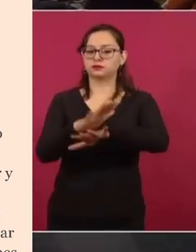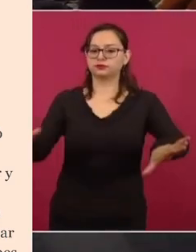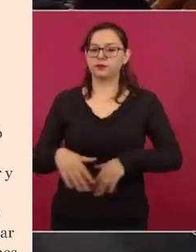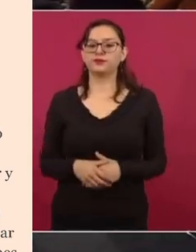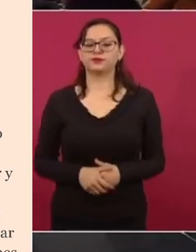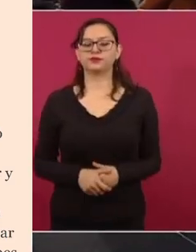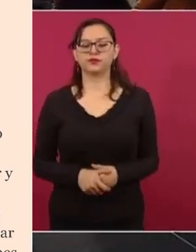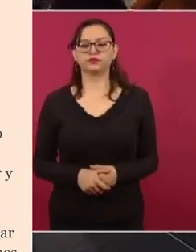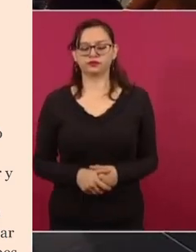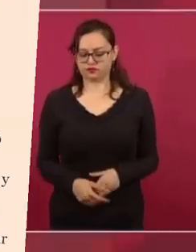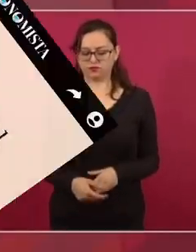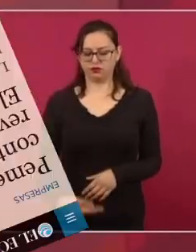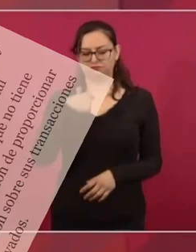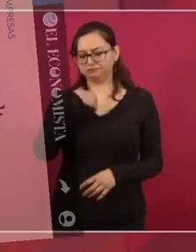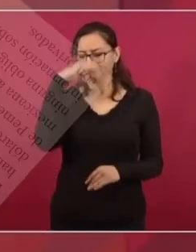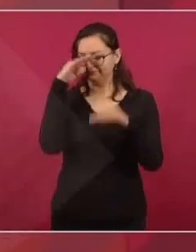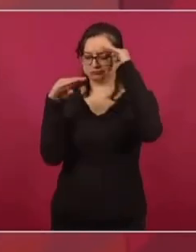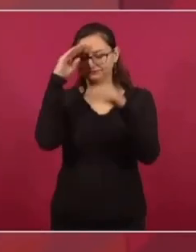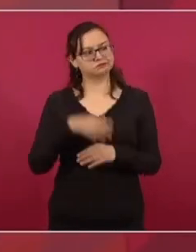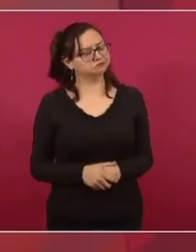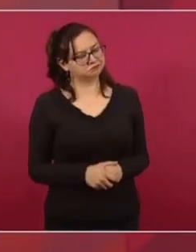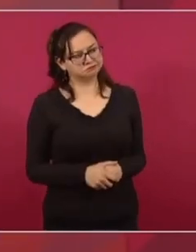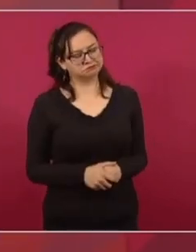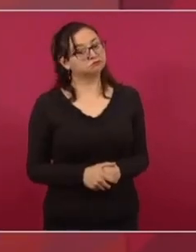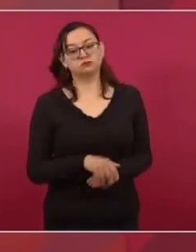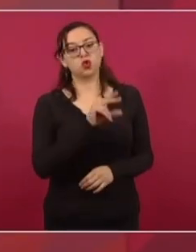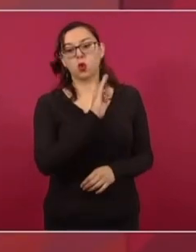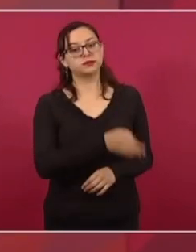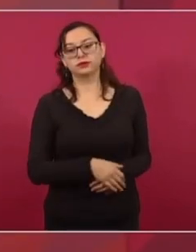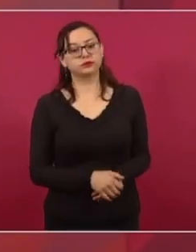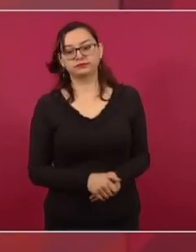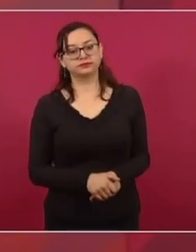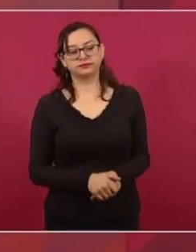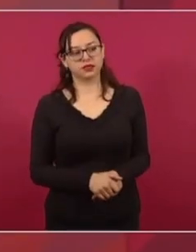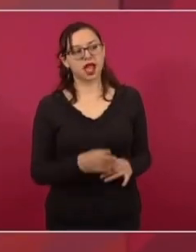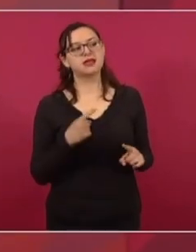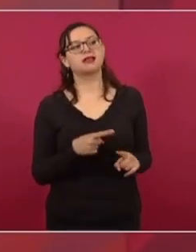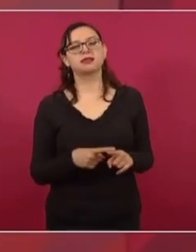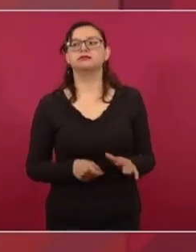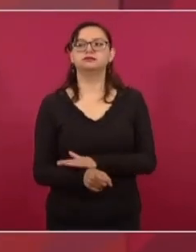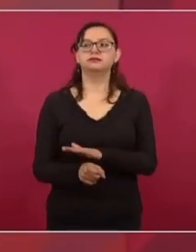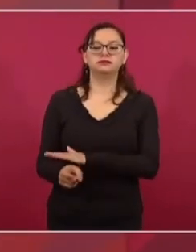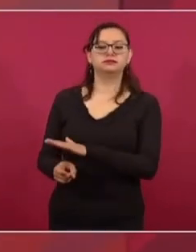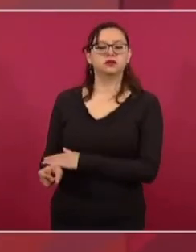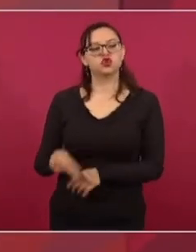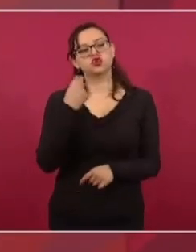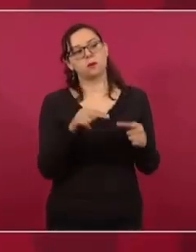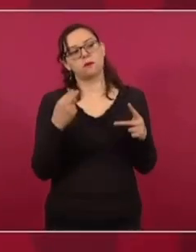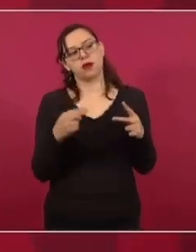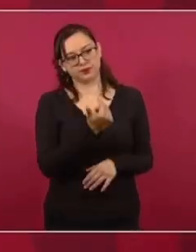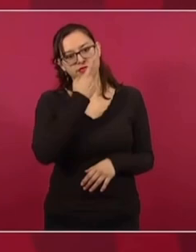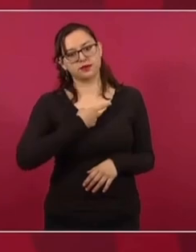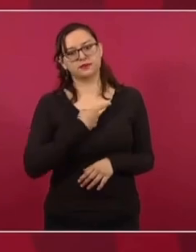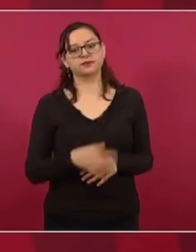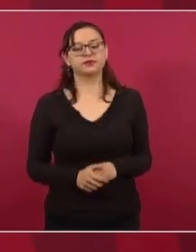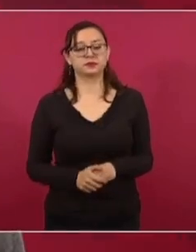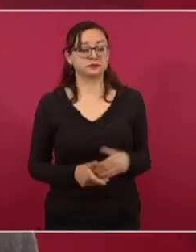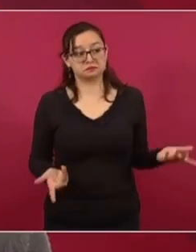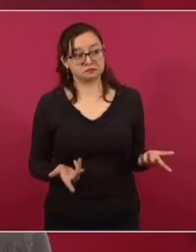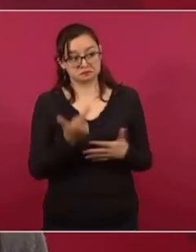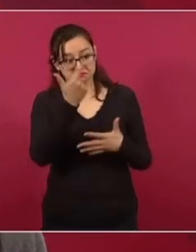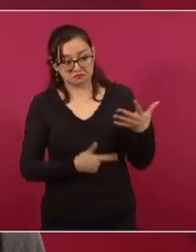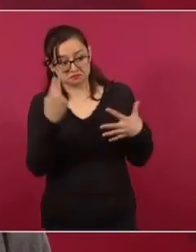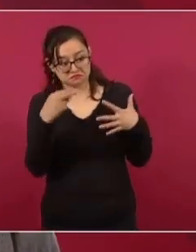instrucción que di es de que no aceptábamos nada hasta no saber quiénes habían recibido esos sobornos, que en tanto